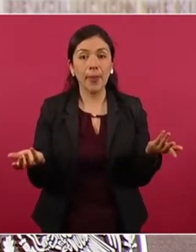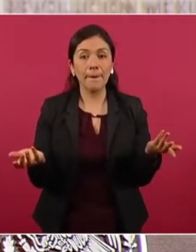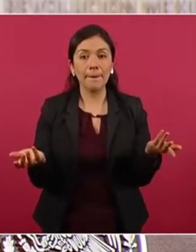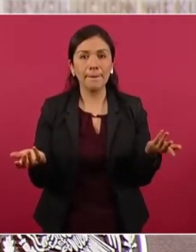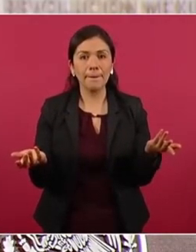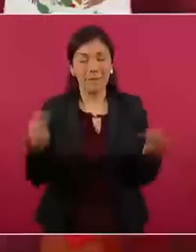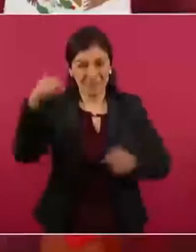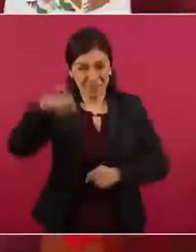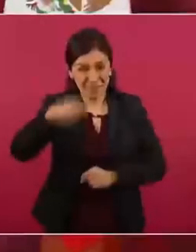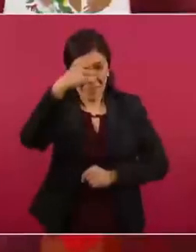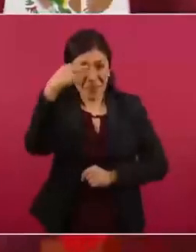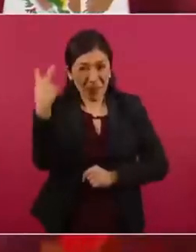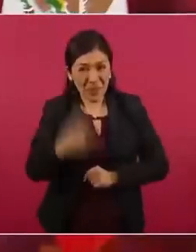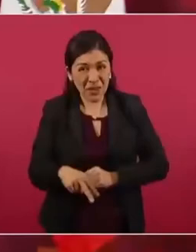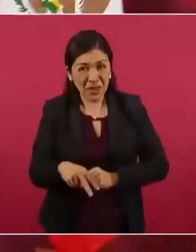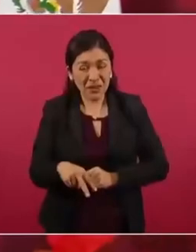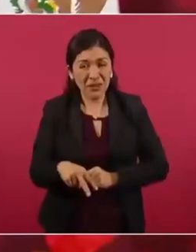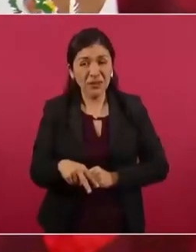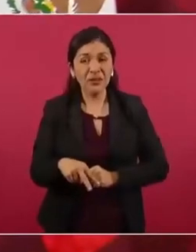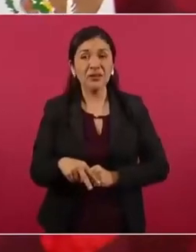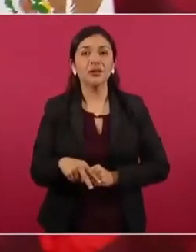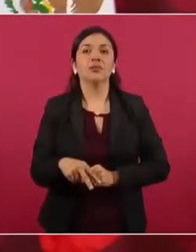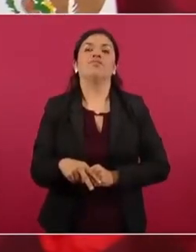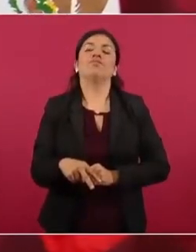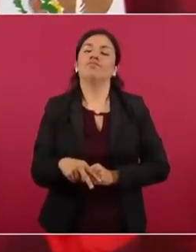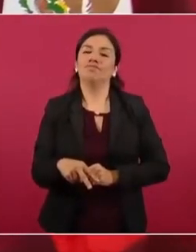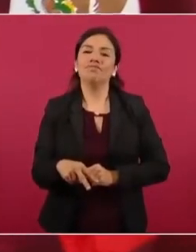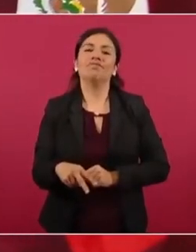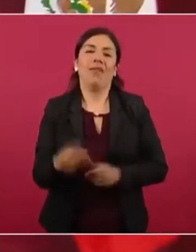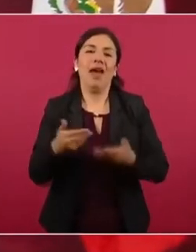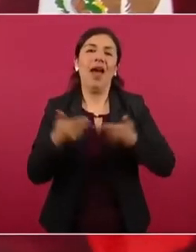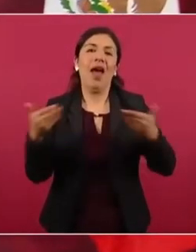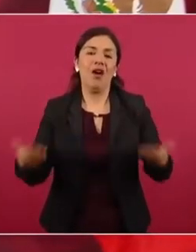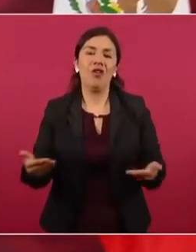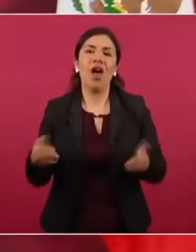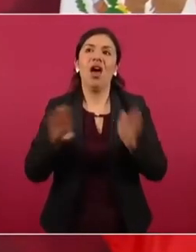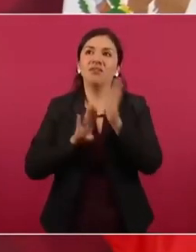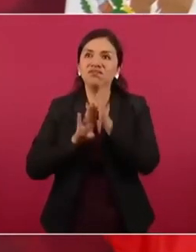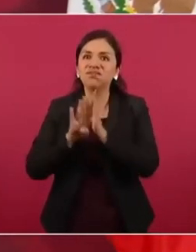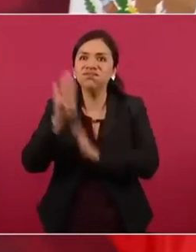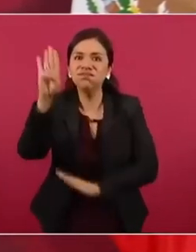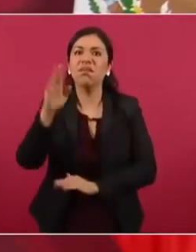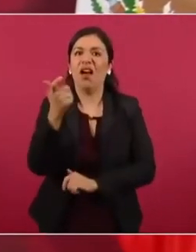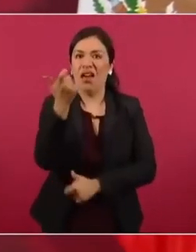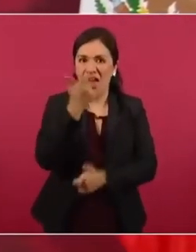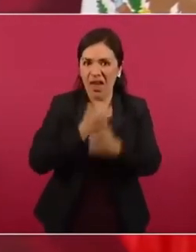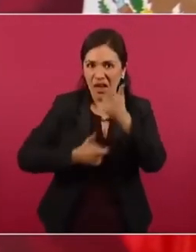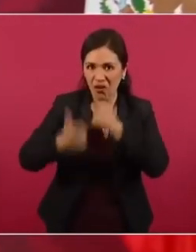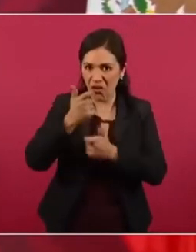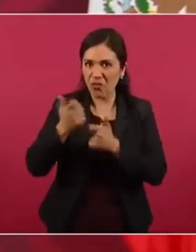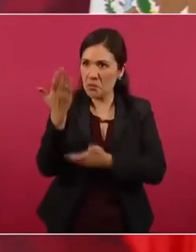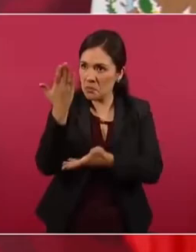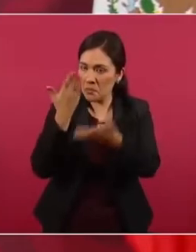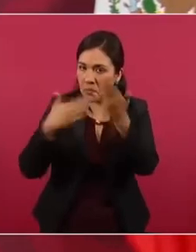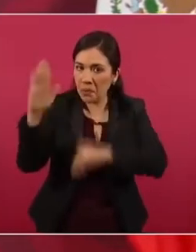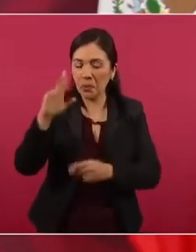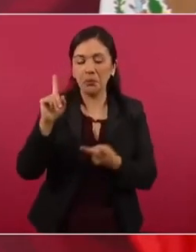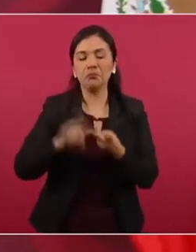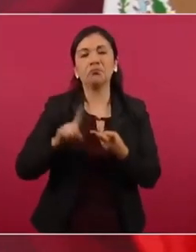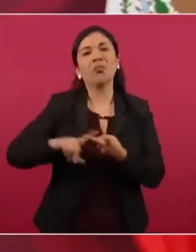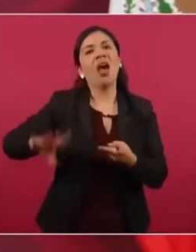México está creciendo en lo económico, tiene